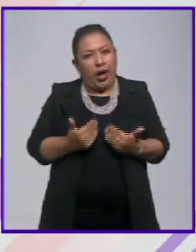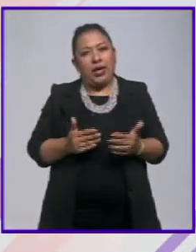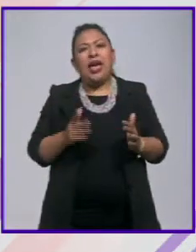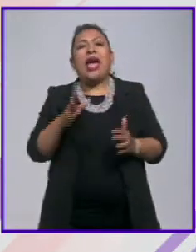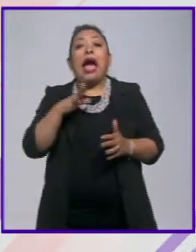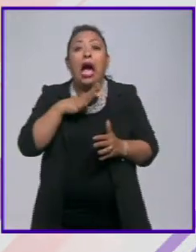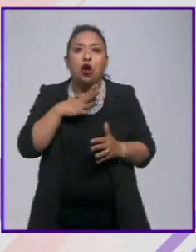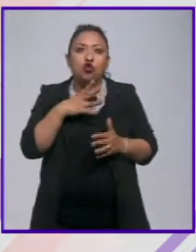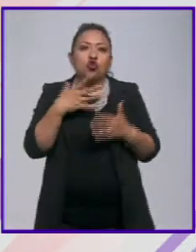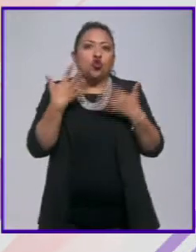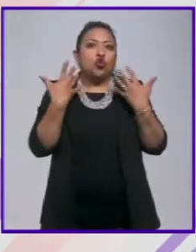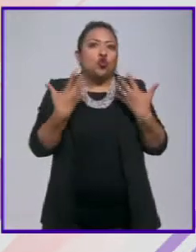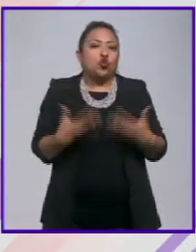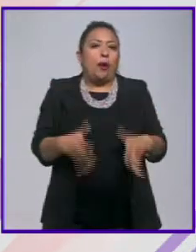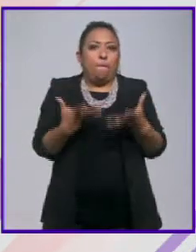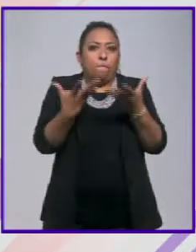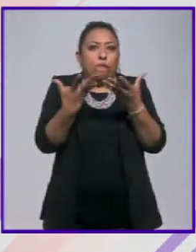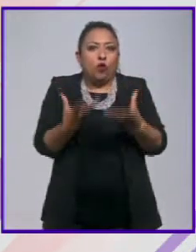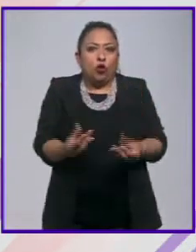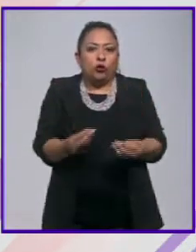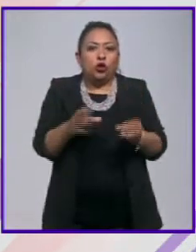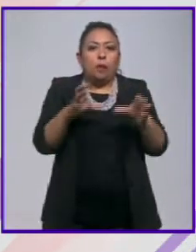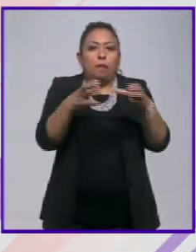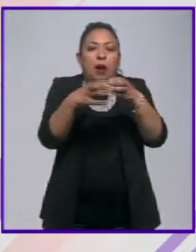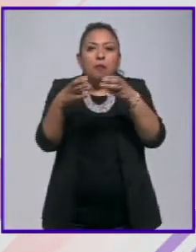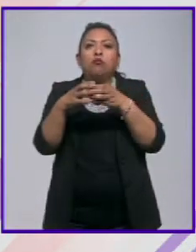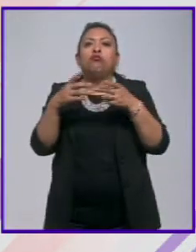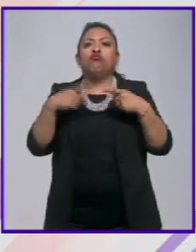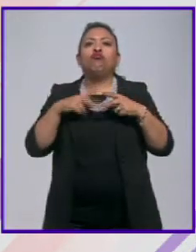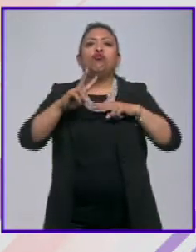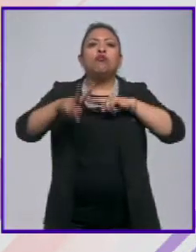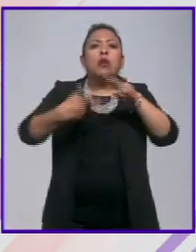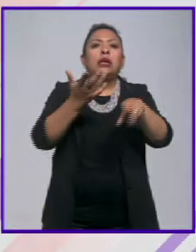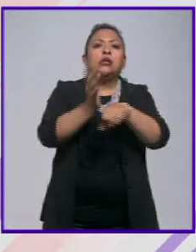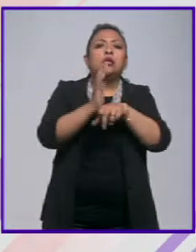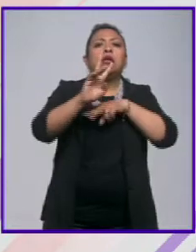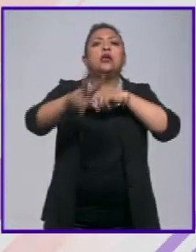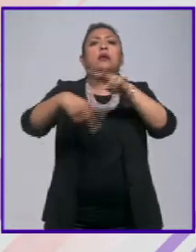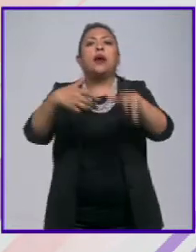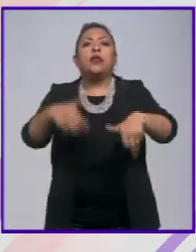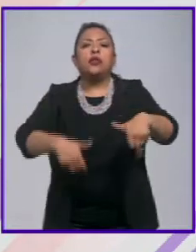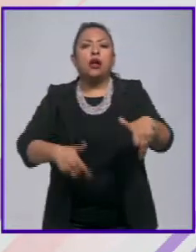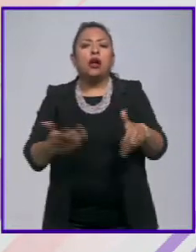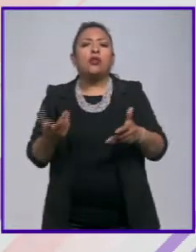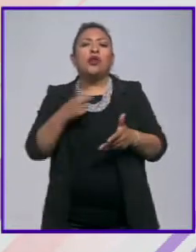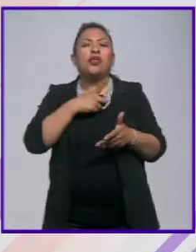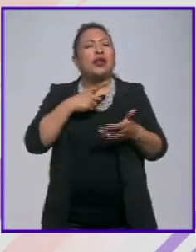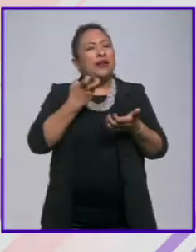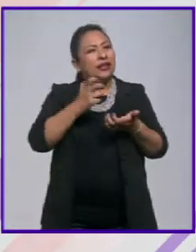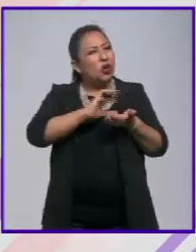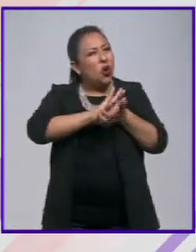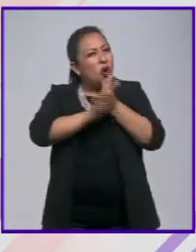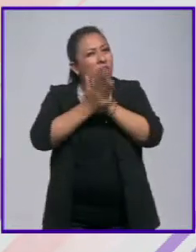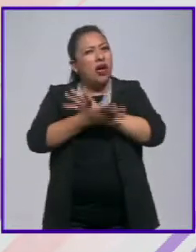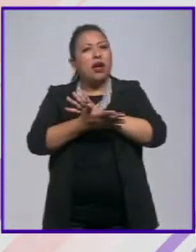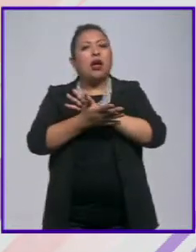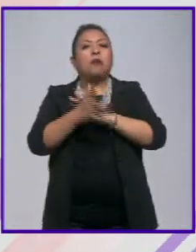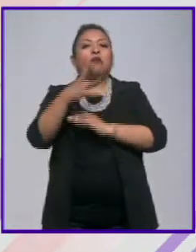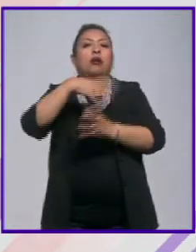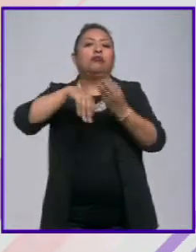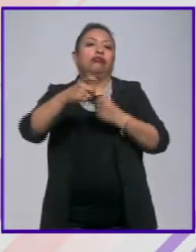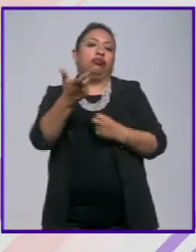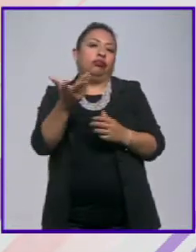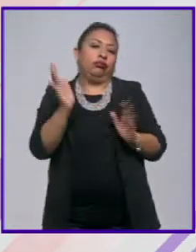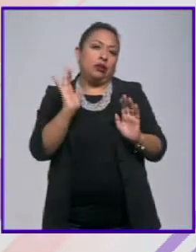tenemos esa riqueza y esos nichos porque la gente acude al cine, al teatro hay que transformar eso y capitalizarlo